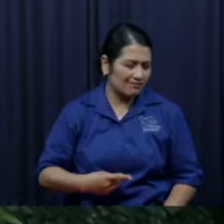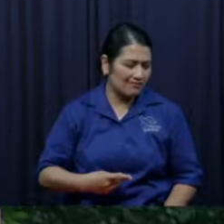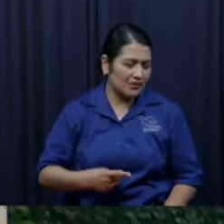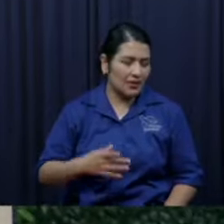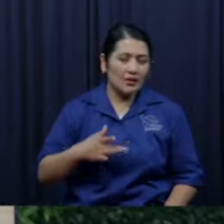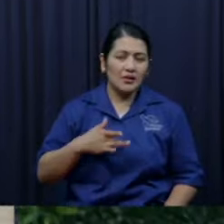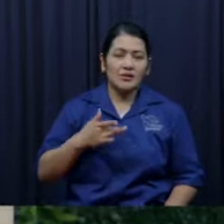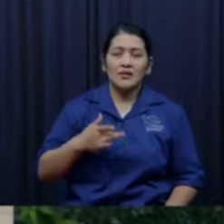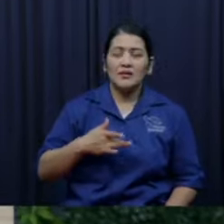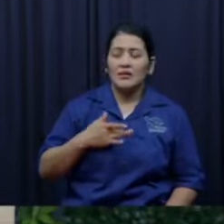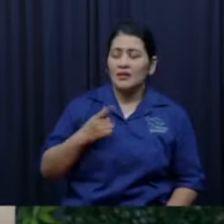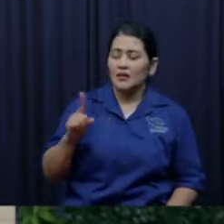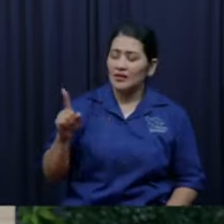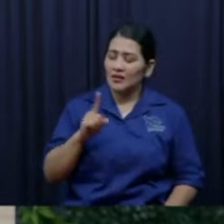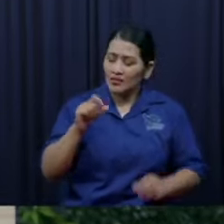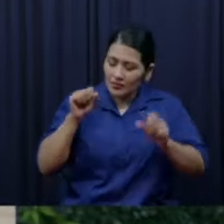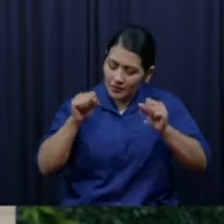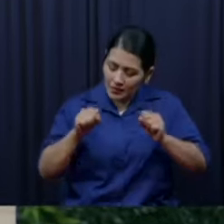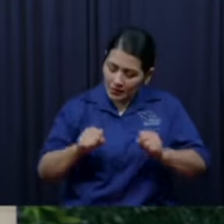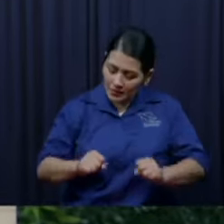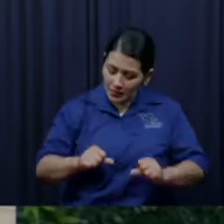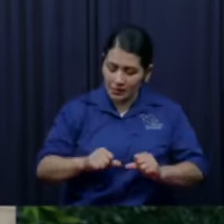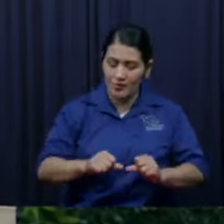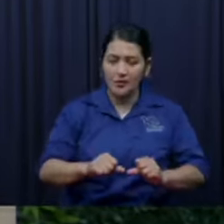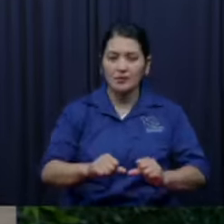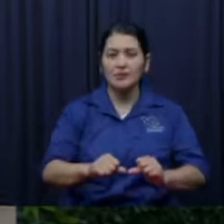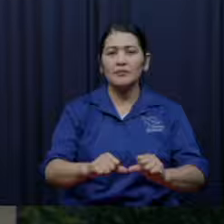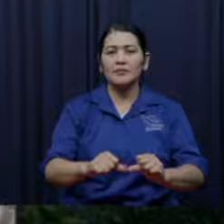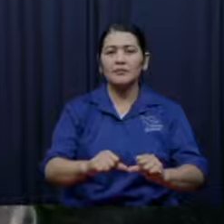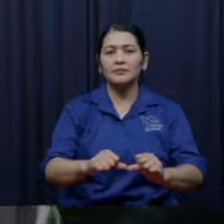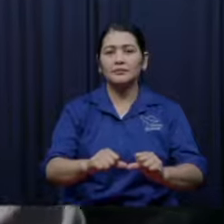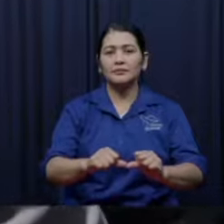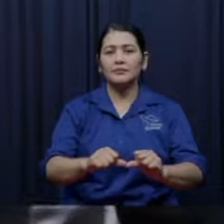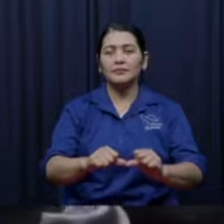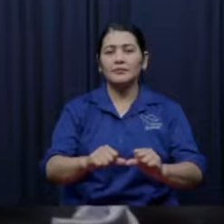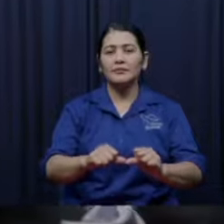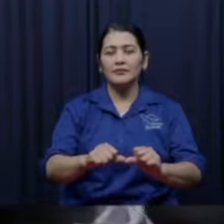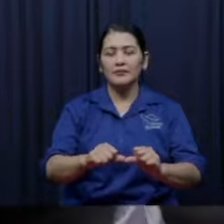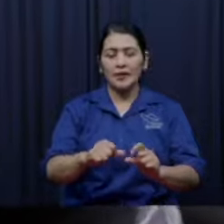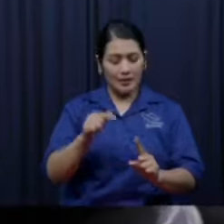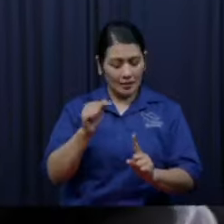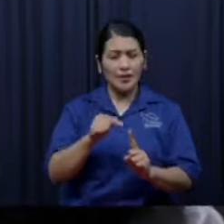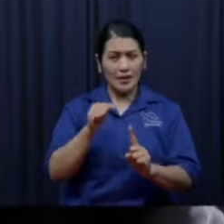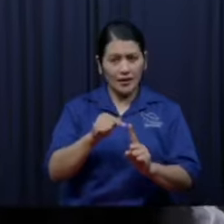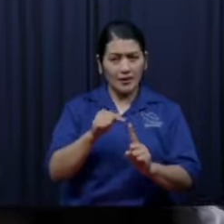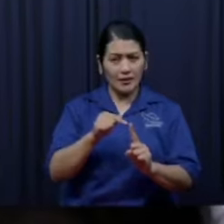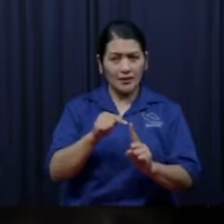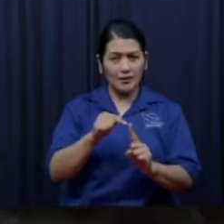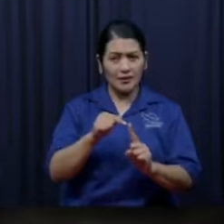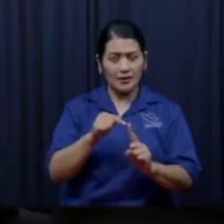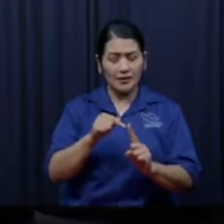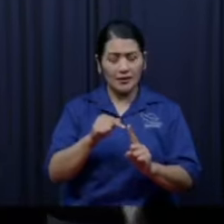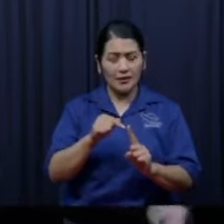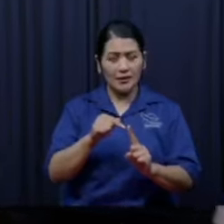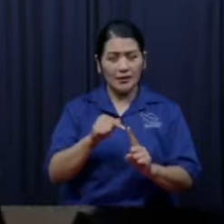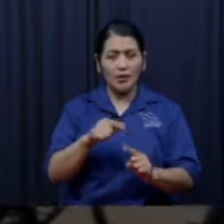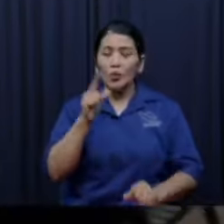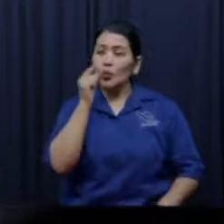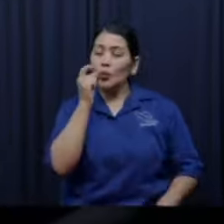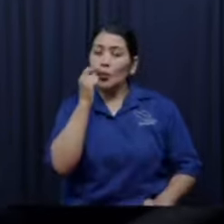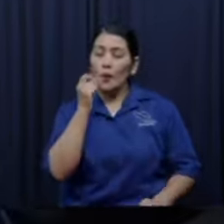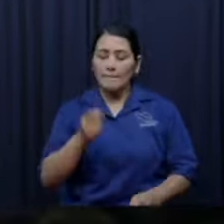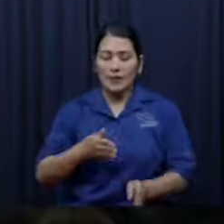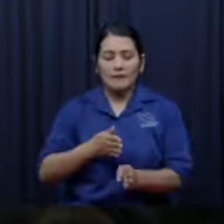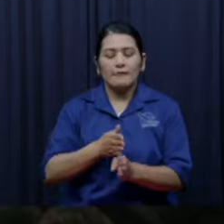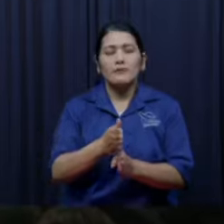salir de esa situación, el que peleó, batalló contra fieras en Éfeso, él dice eso,